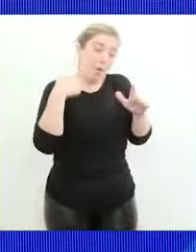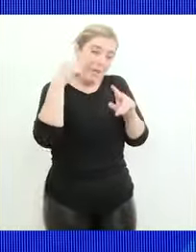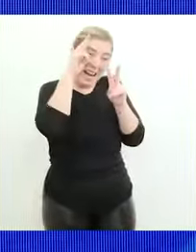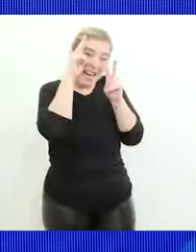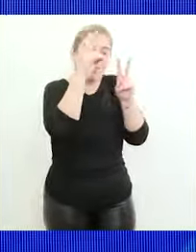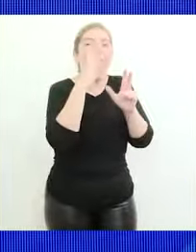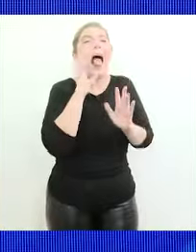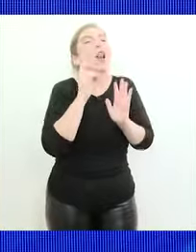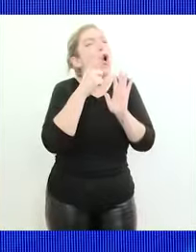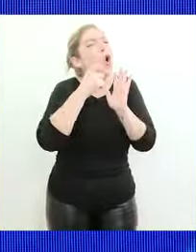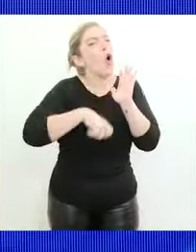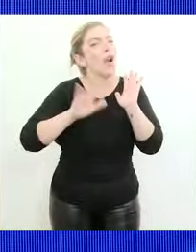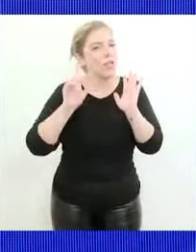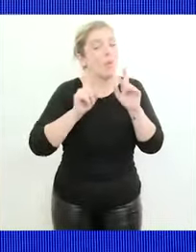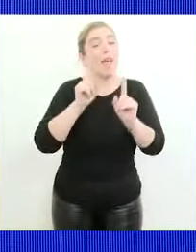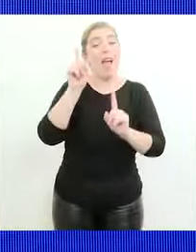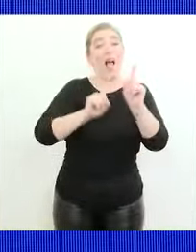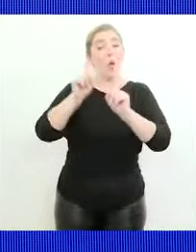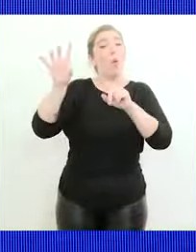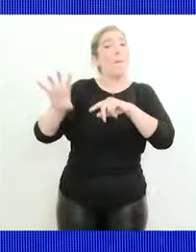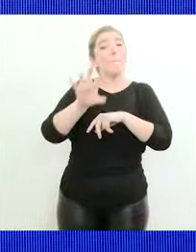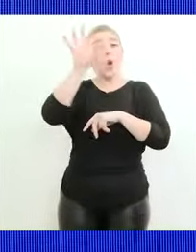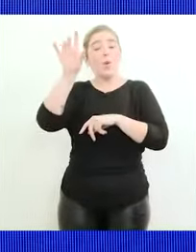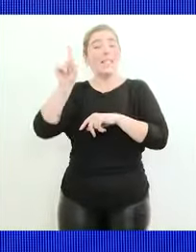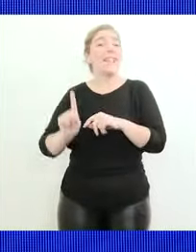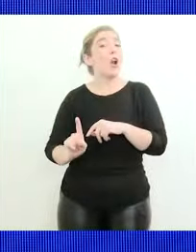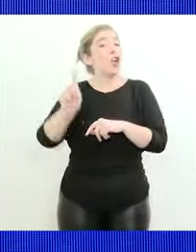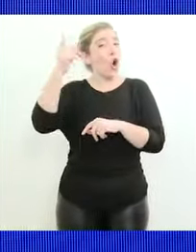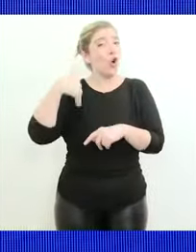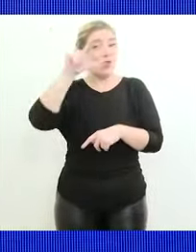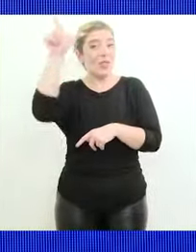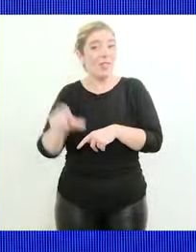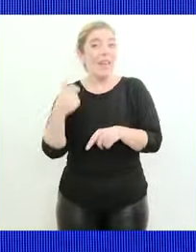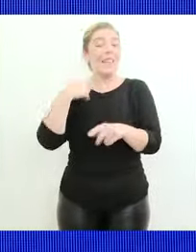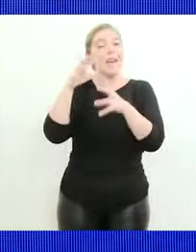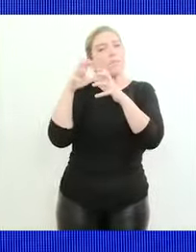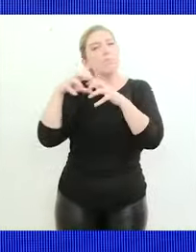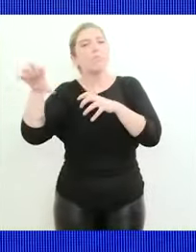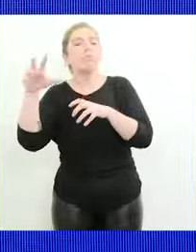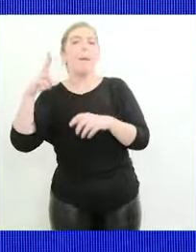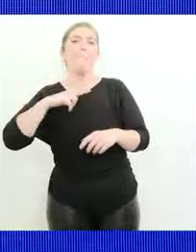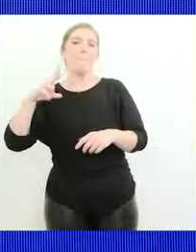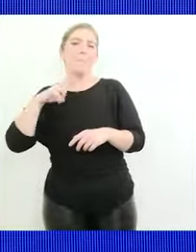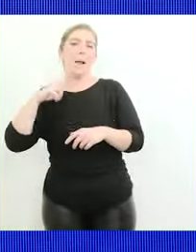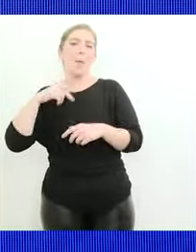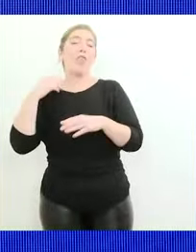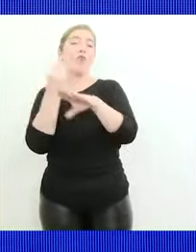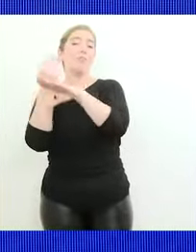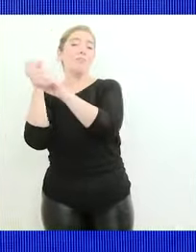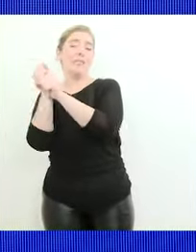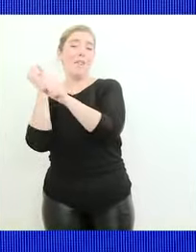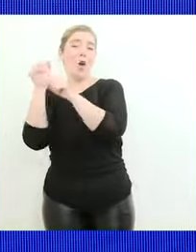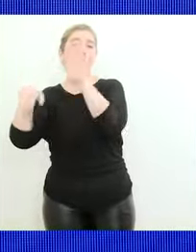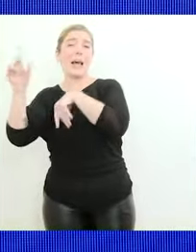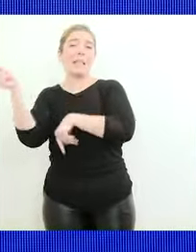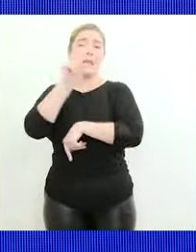respeto una pequeña corrección porque hay provincias del norte argentino no hay NEA donde el sector privado del empleo es mayor que el sector público Salta es